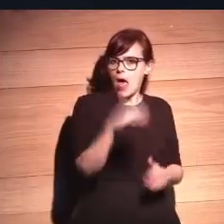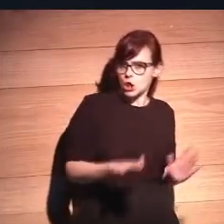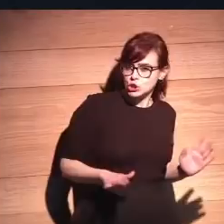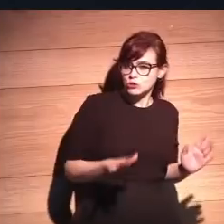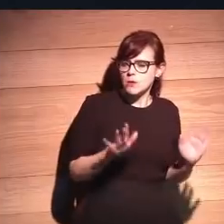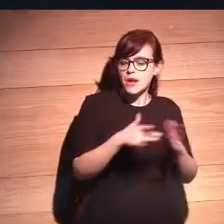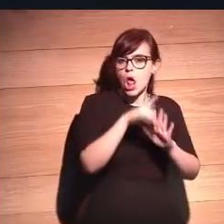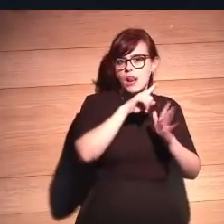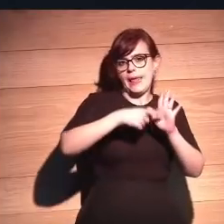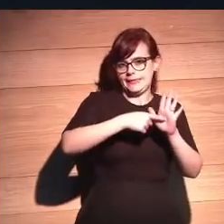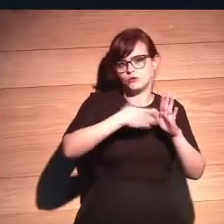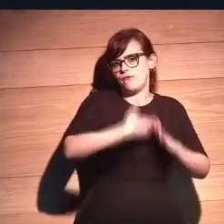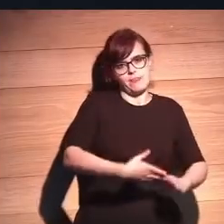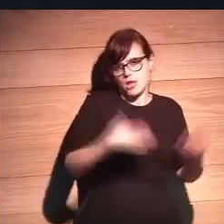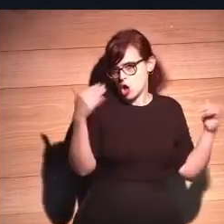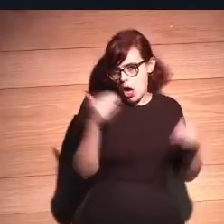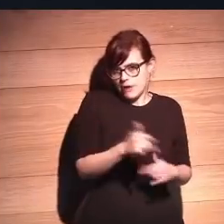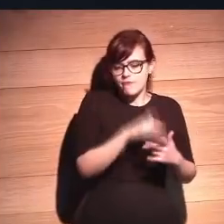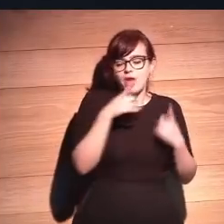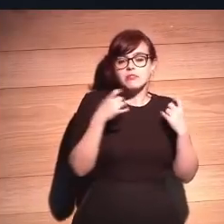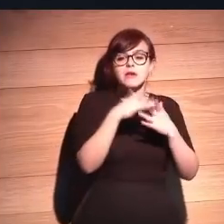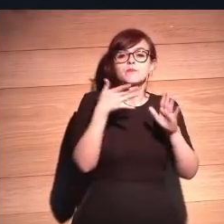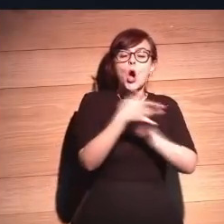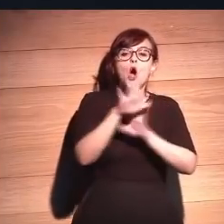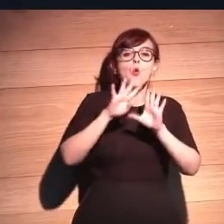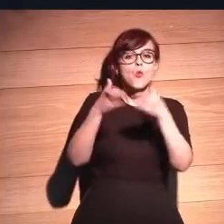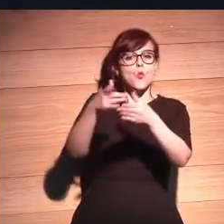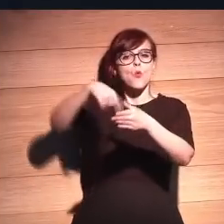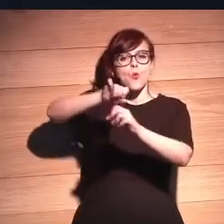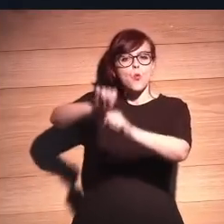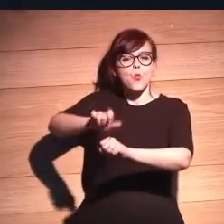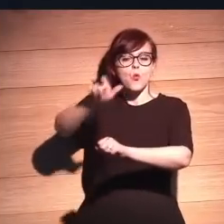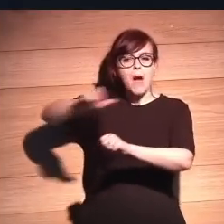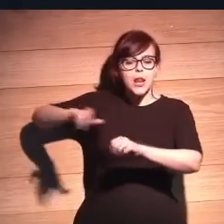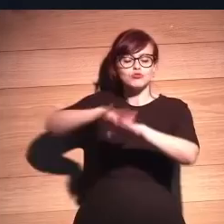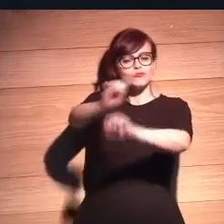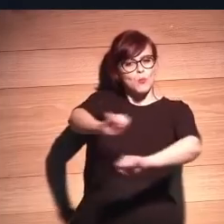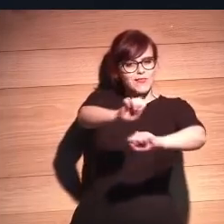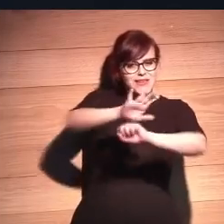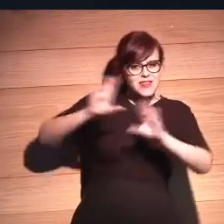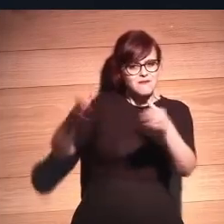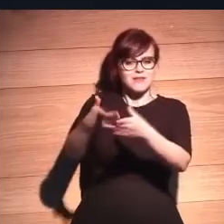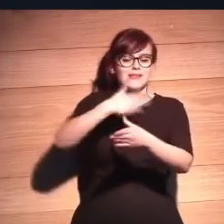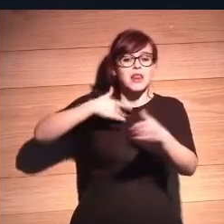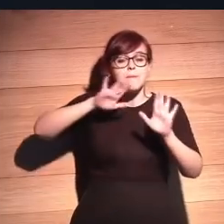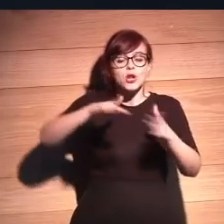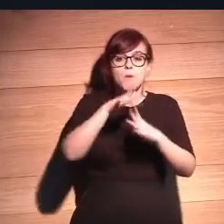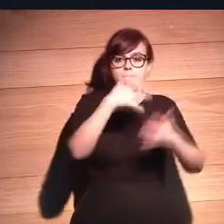obviamente, son leyes muy insuficientes. Solo intentan proteger al humano. Y si la máquina ha de tomar una decisión sobre